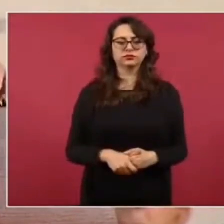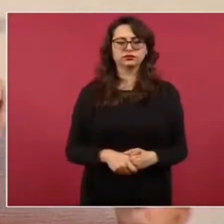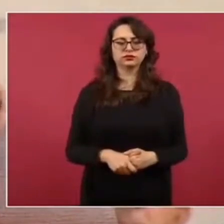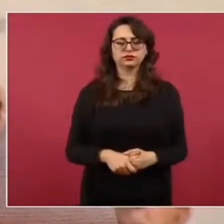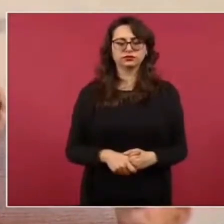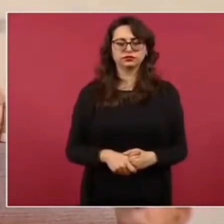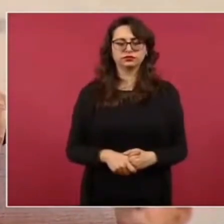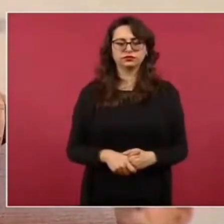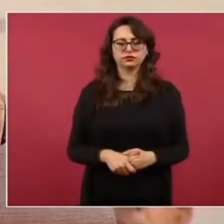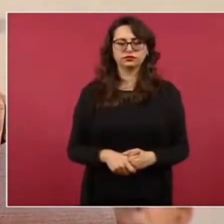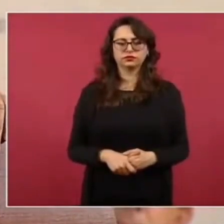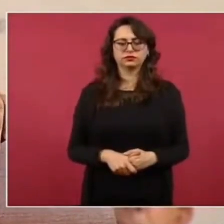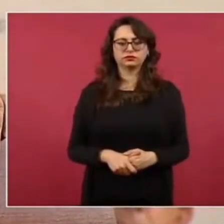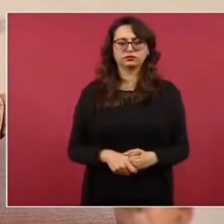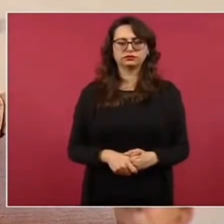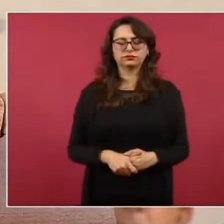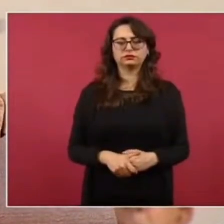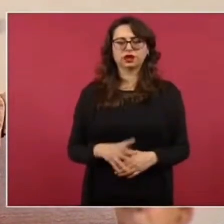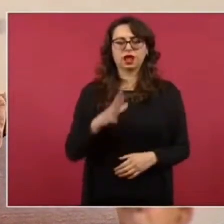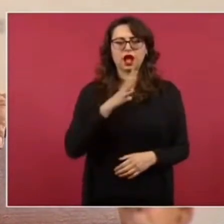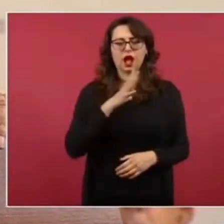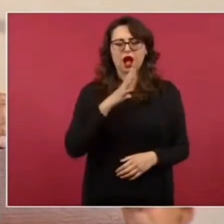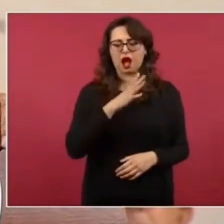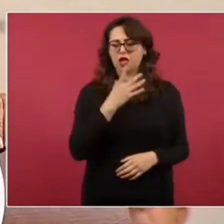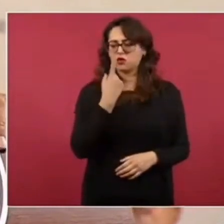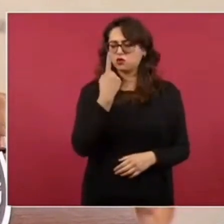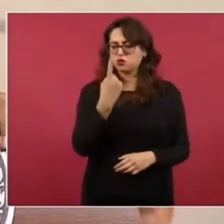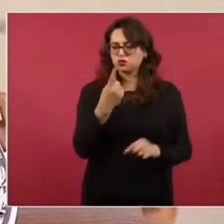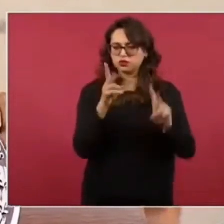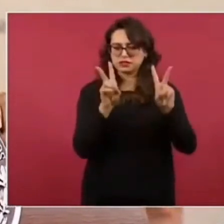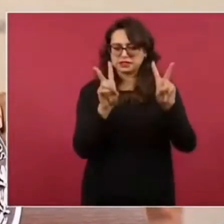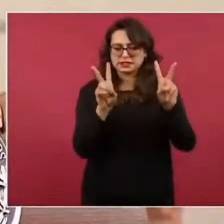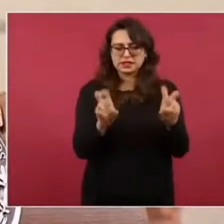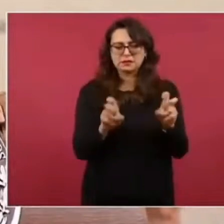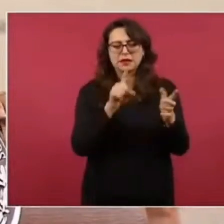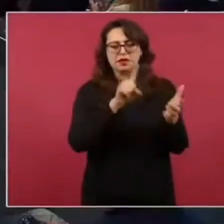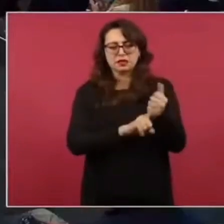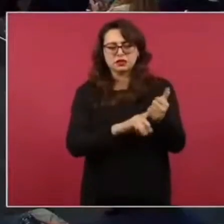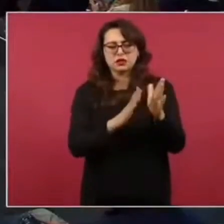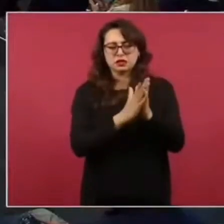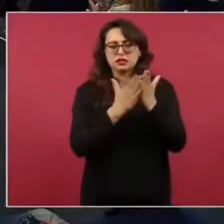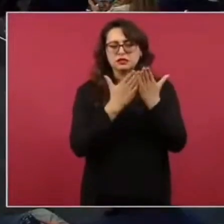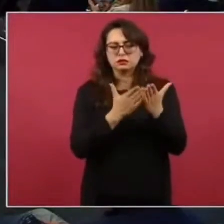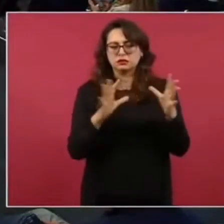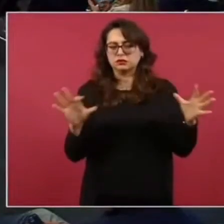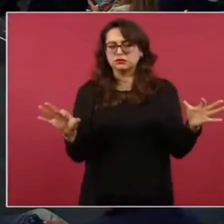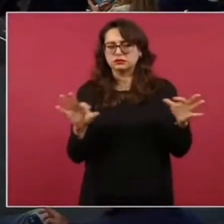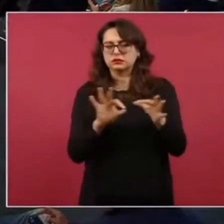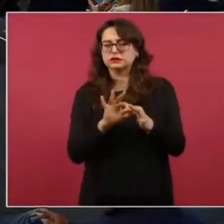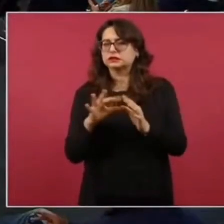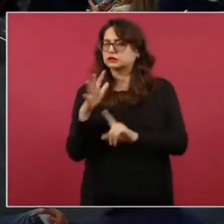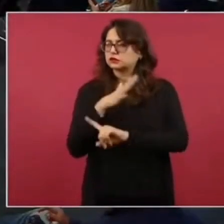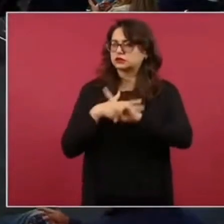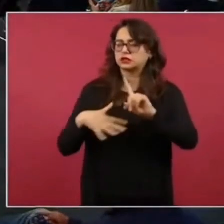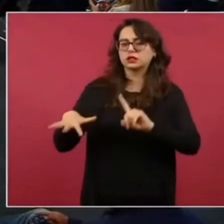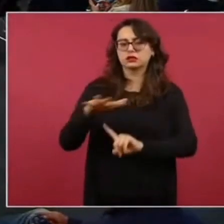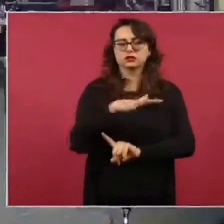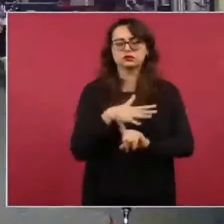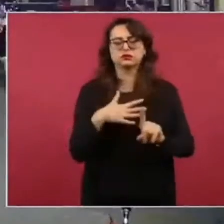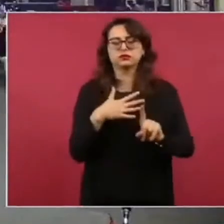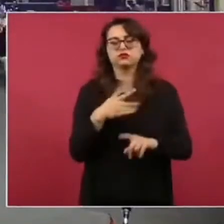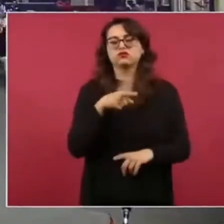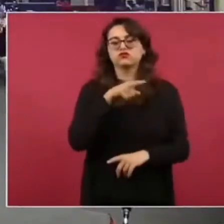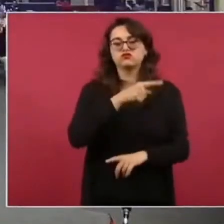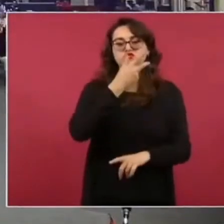párrafo que tiene que ver con esto que estamos hablando o sea este